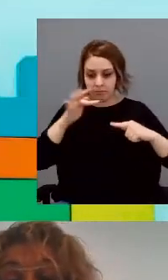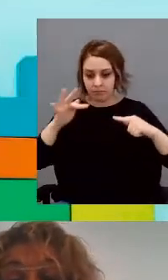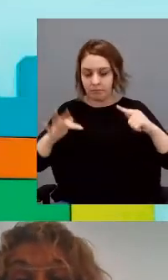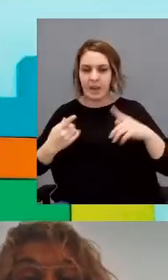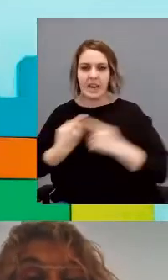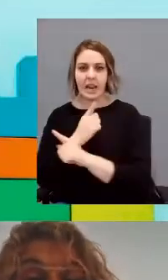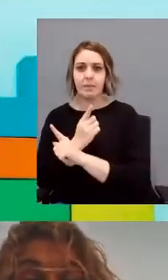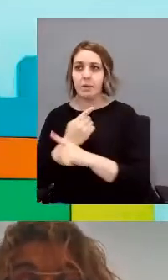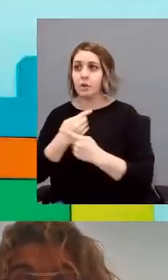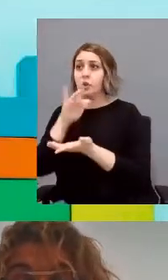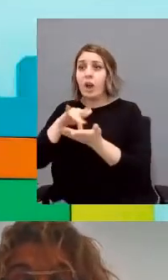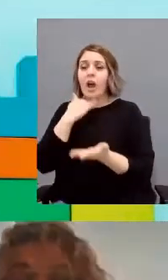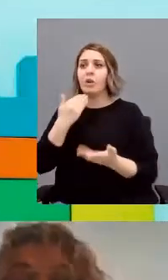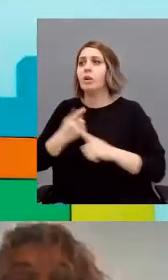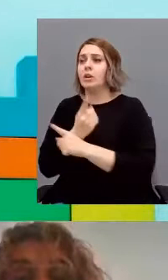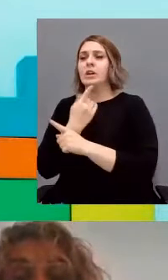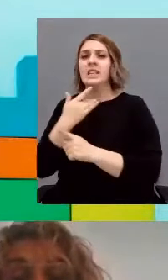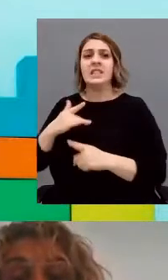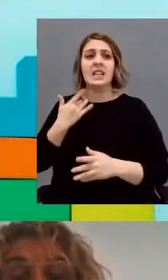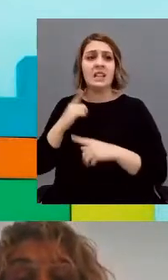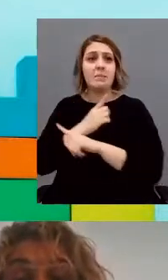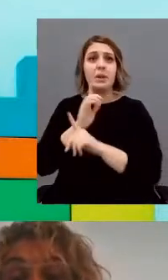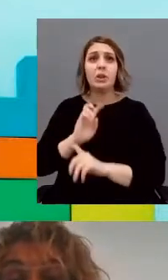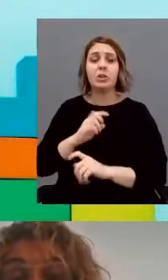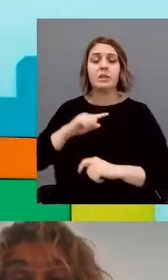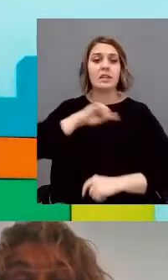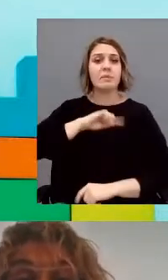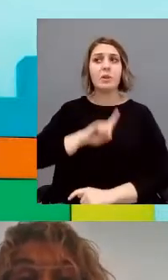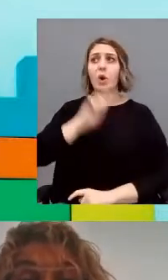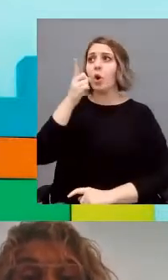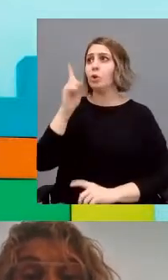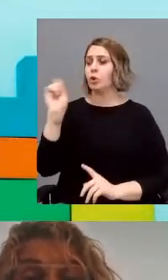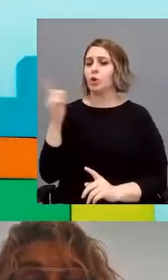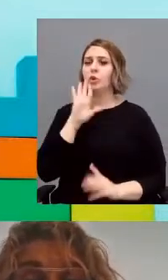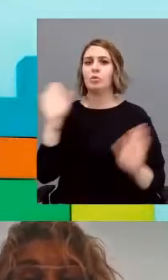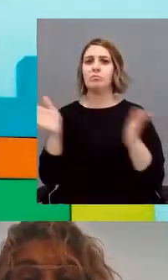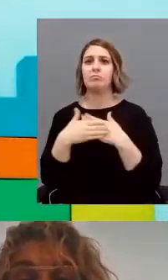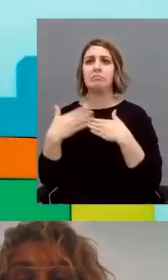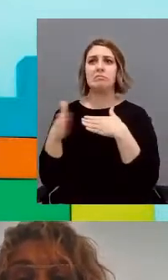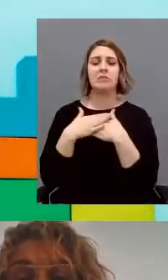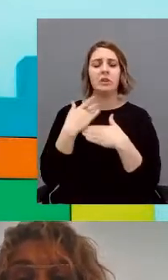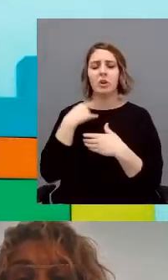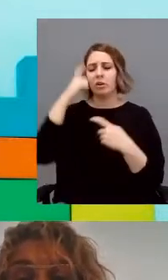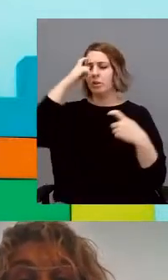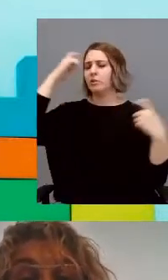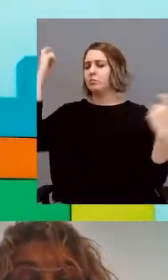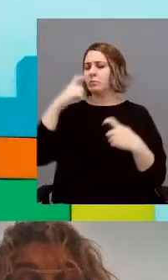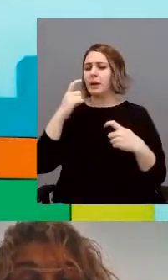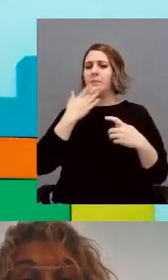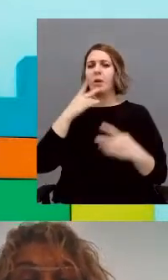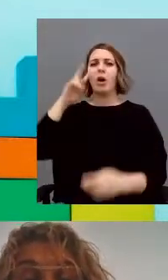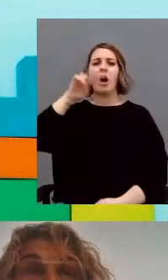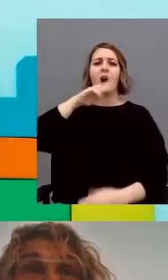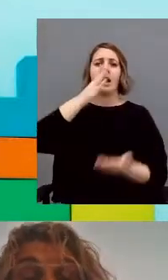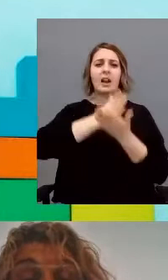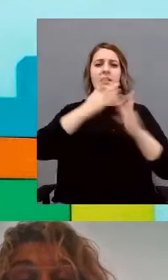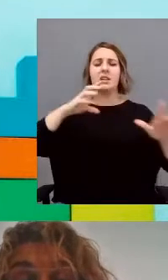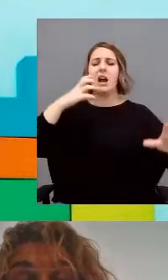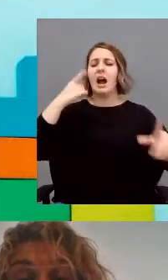nervios. No activo otros sentimientos. No me va bien estar en un sitio encerrado. Me duele la cabeza cuando hablan en clase y a veces grito.